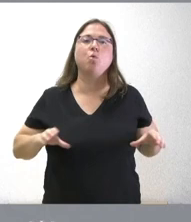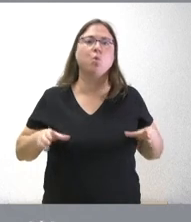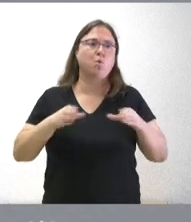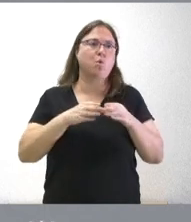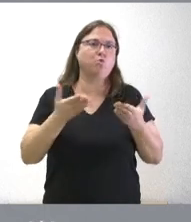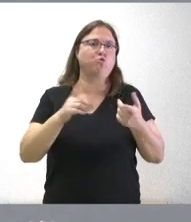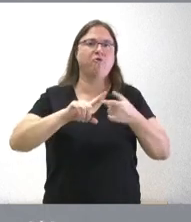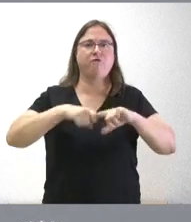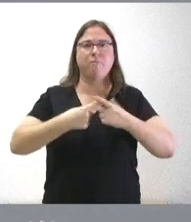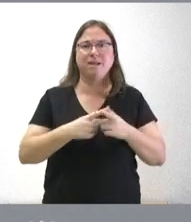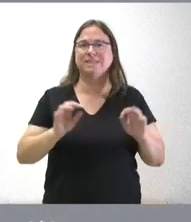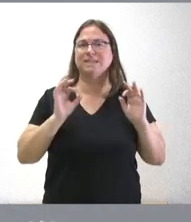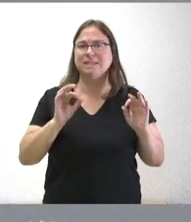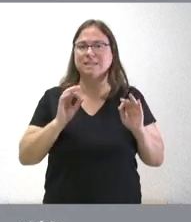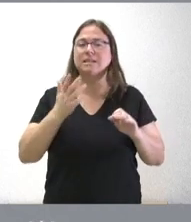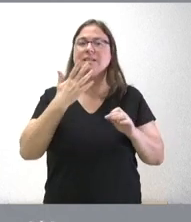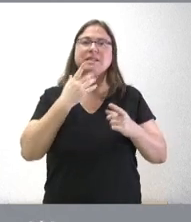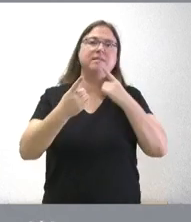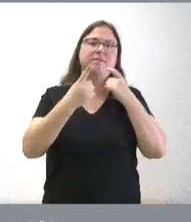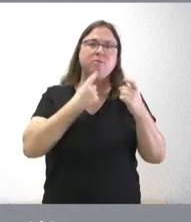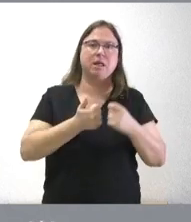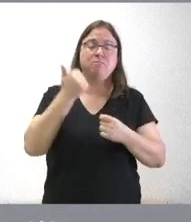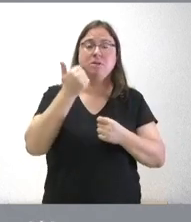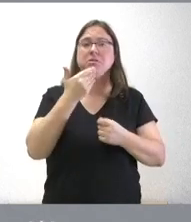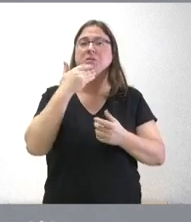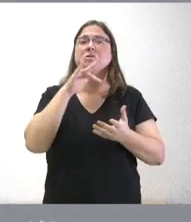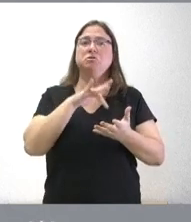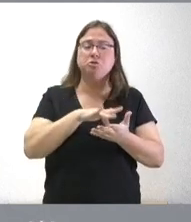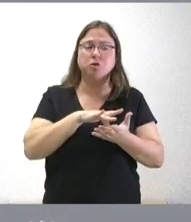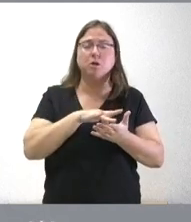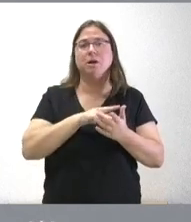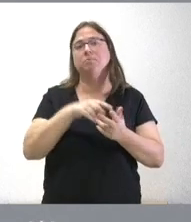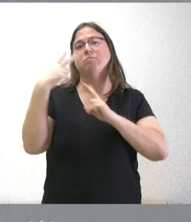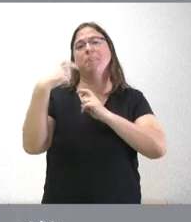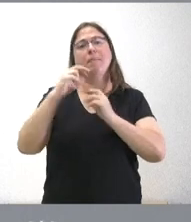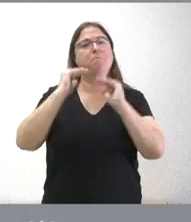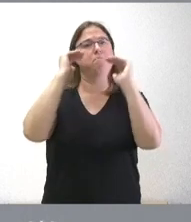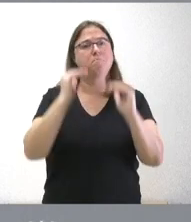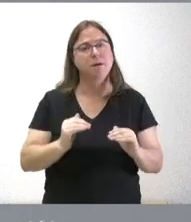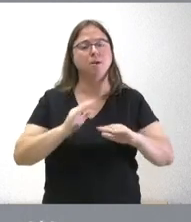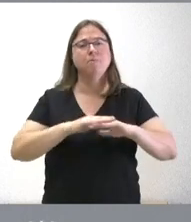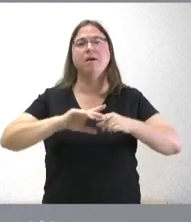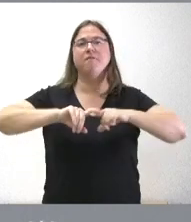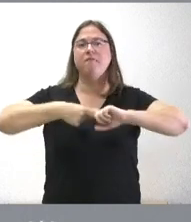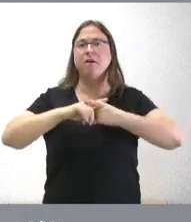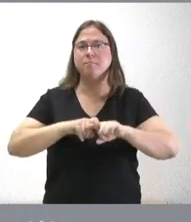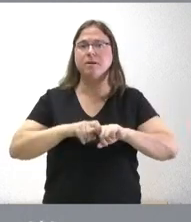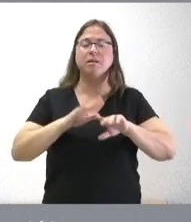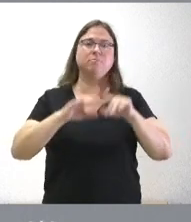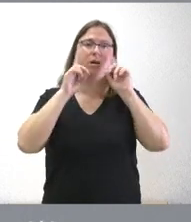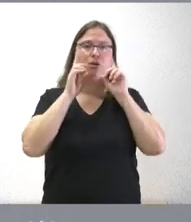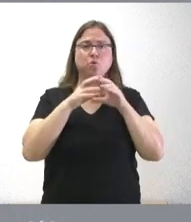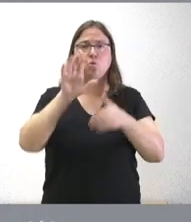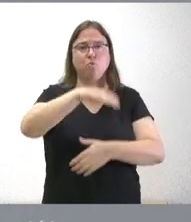de las familias especialmente aquellas con más dificultades hemos reducido tributos especialmente los tributos para las familias en nuestra comunidad